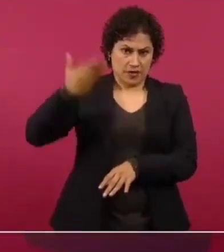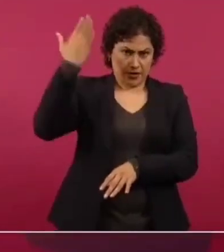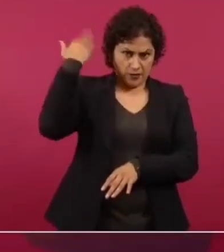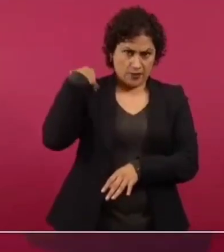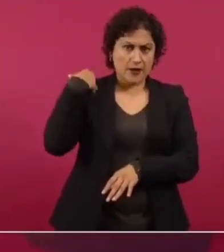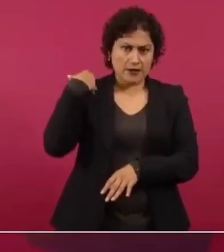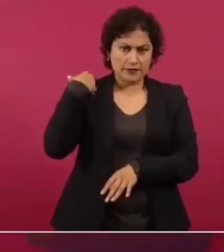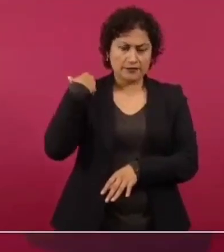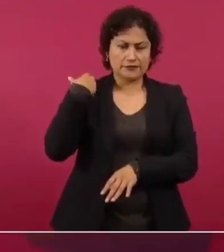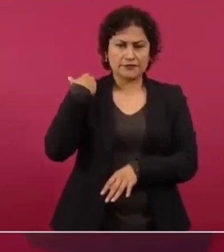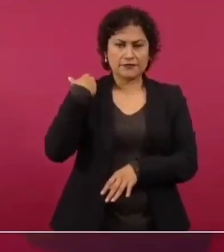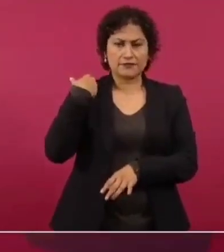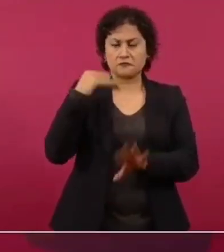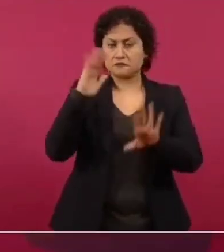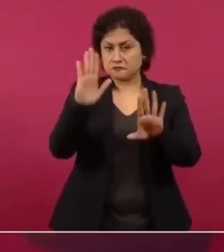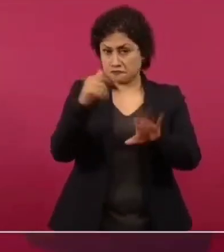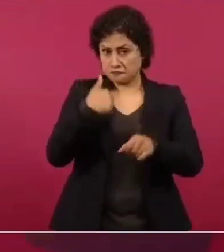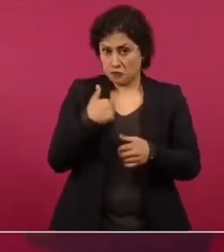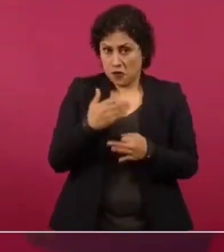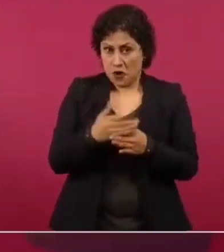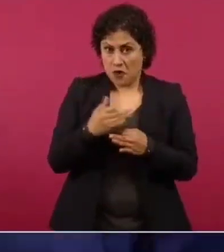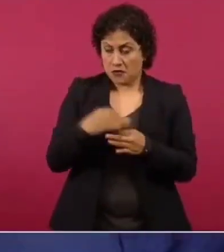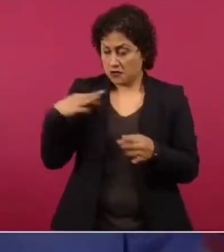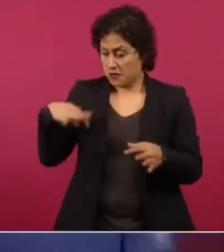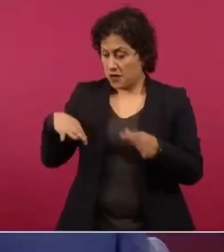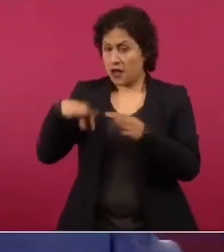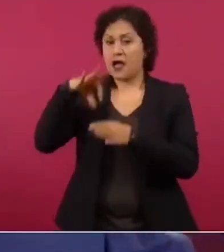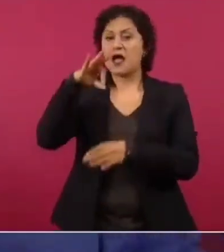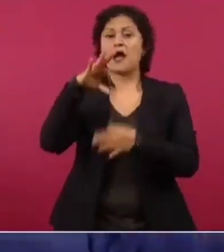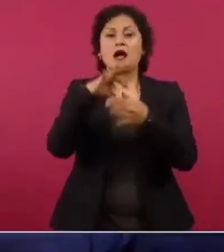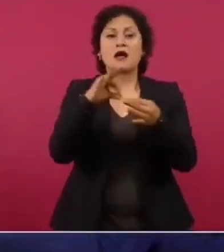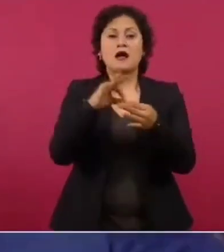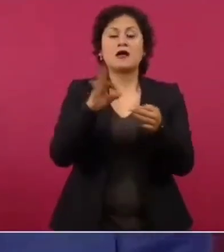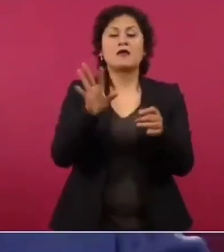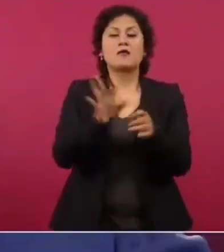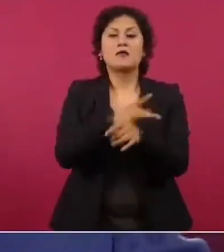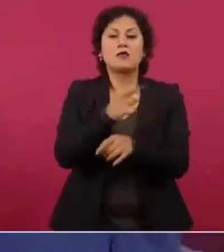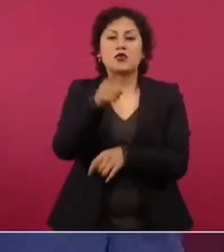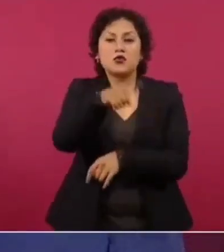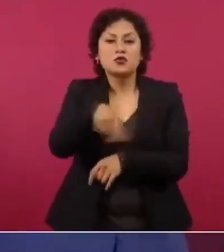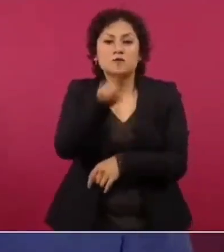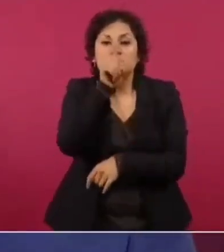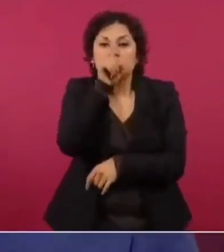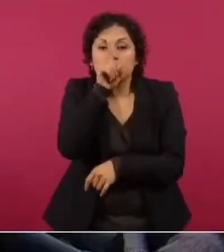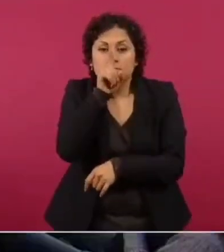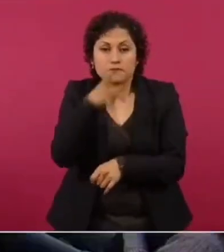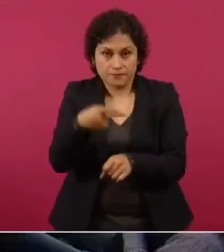esto ayuda para que la gente se entere, porque ustedes sobre esto no informan,